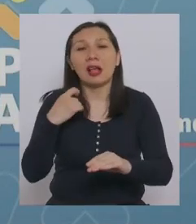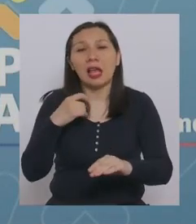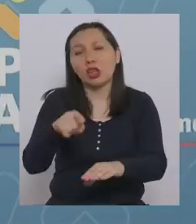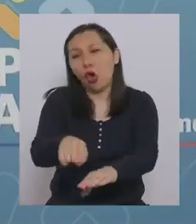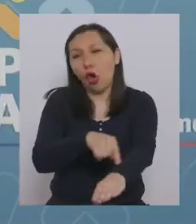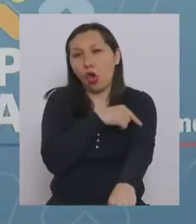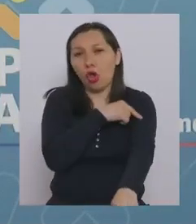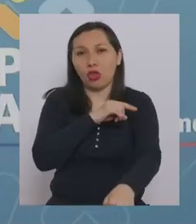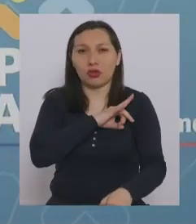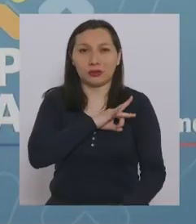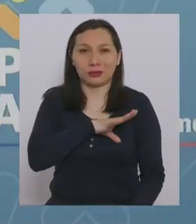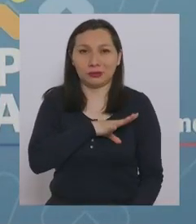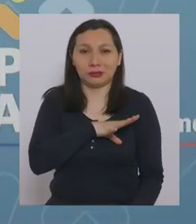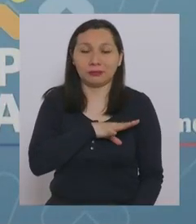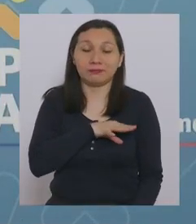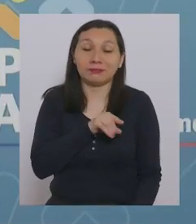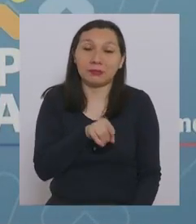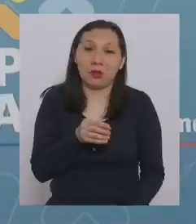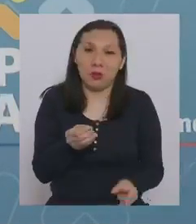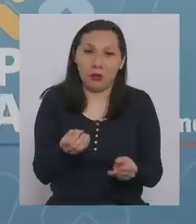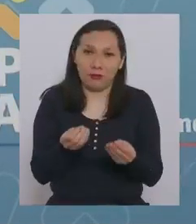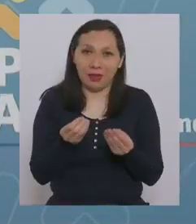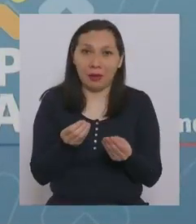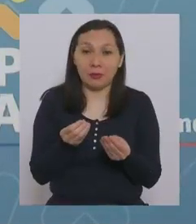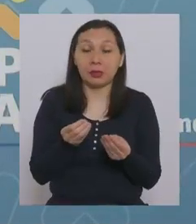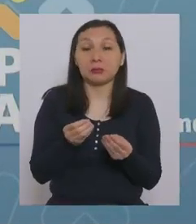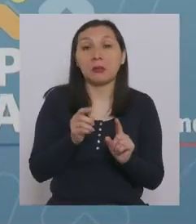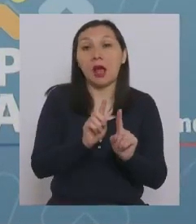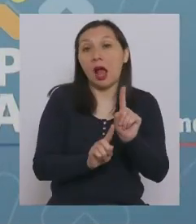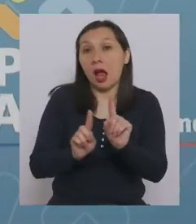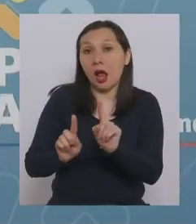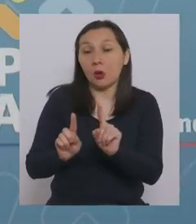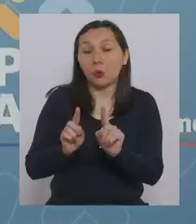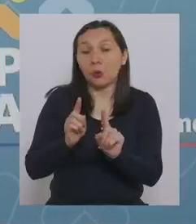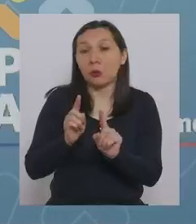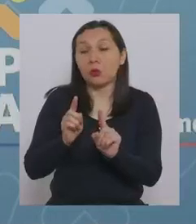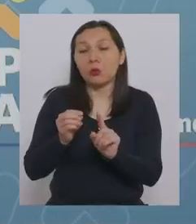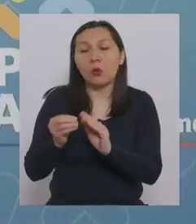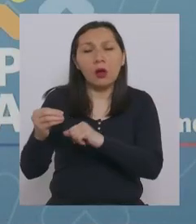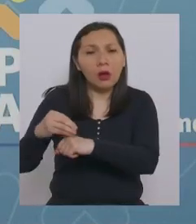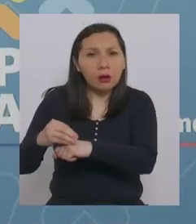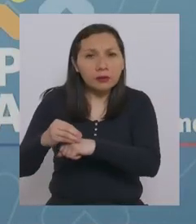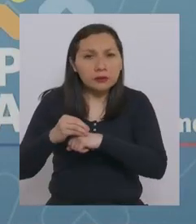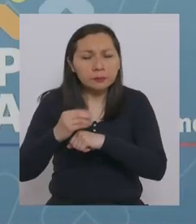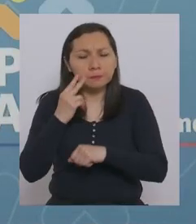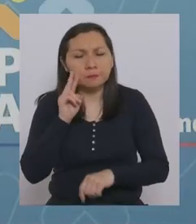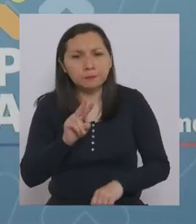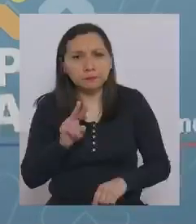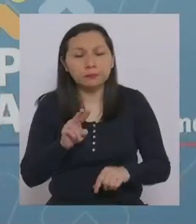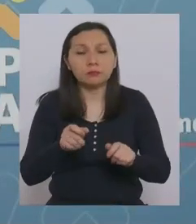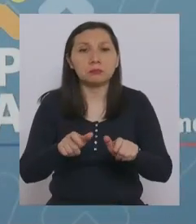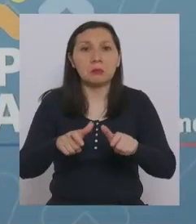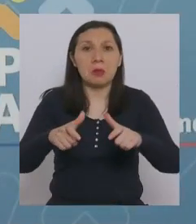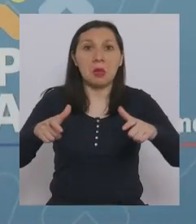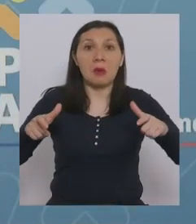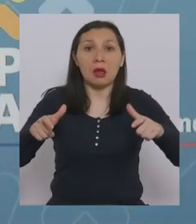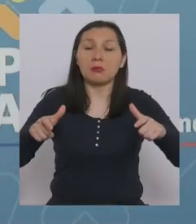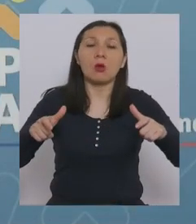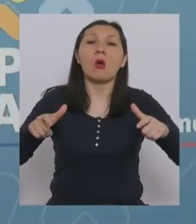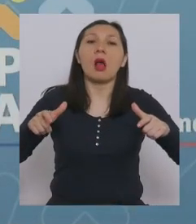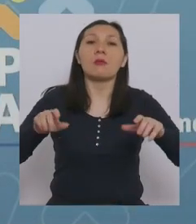Esto, obviamente, que en cierta parte indica que el aumento de casos se está